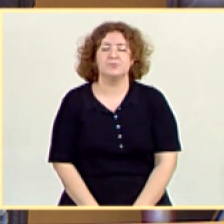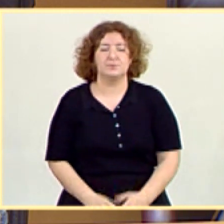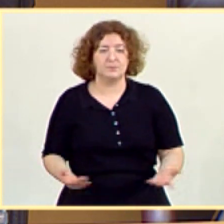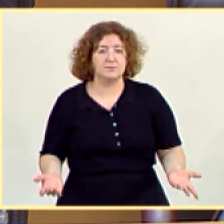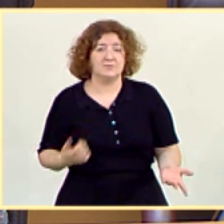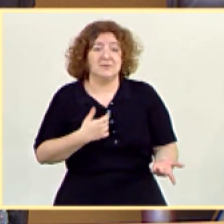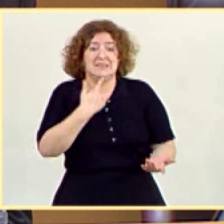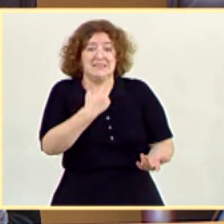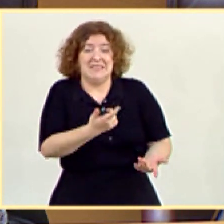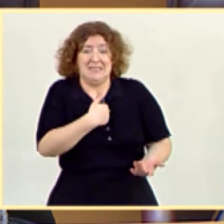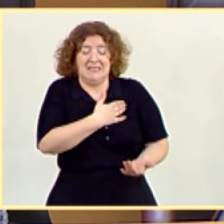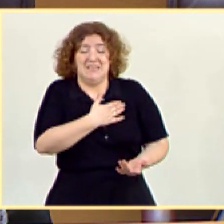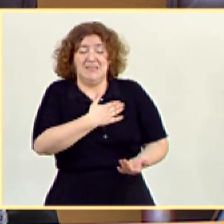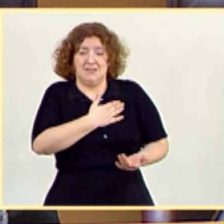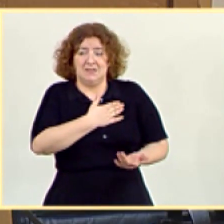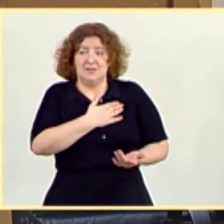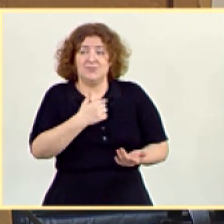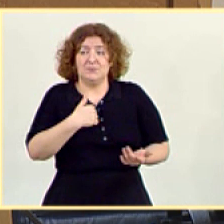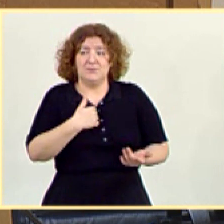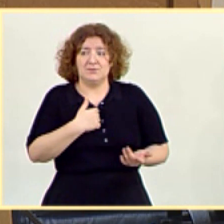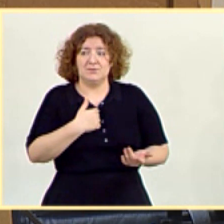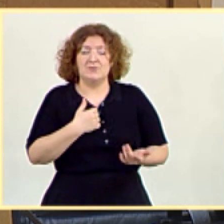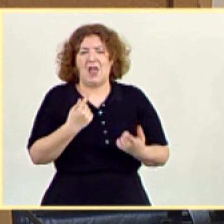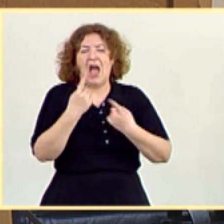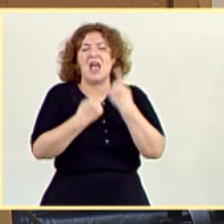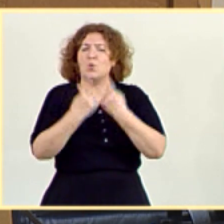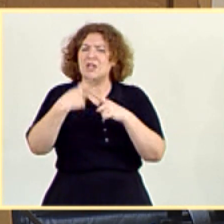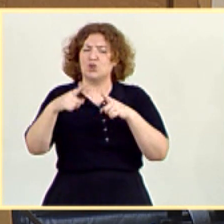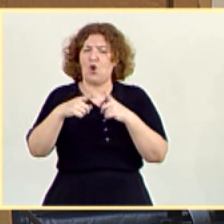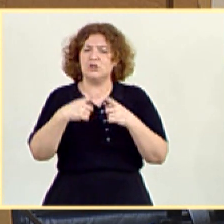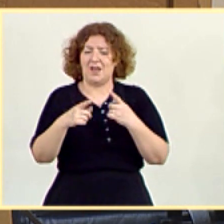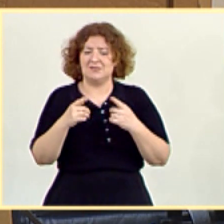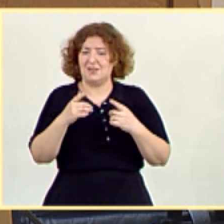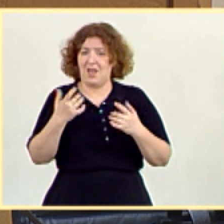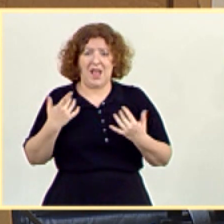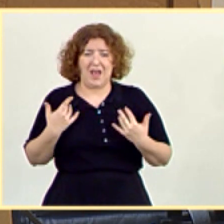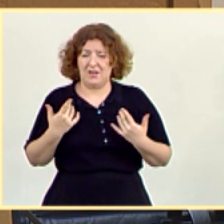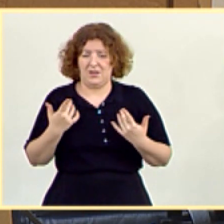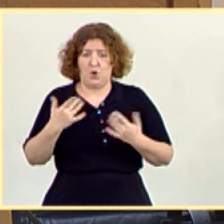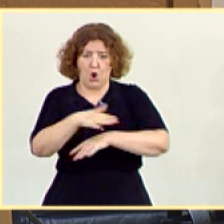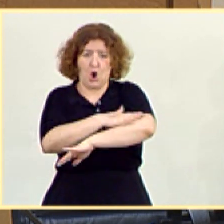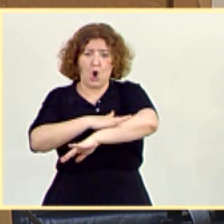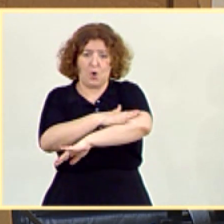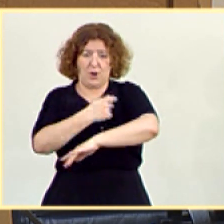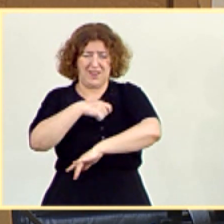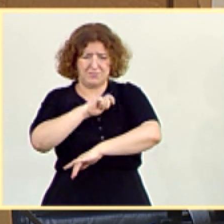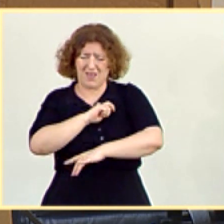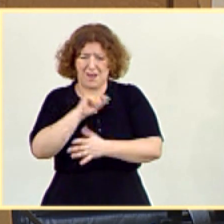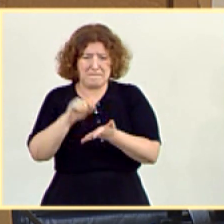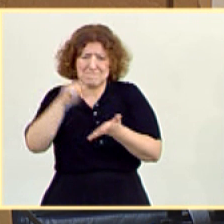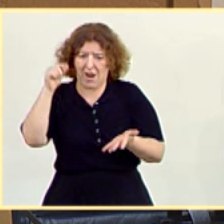Sí, señoría. Querría poner en valor algunas de las medidas que en tiempo récord ha desplegado el Gobierno de España.